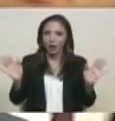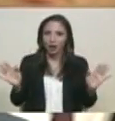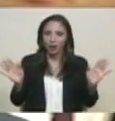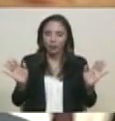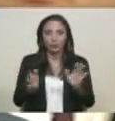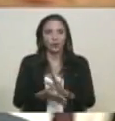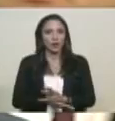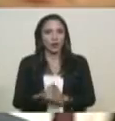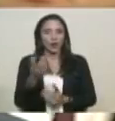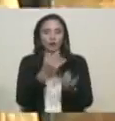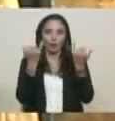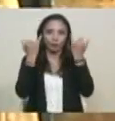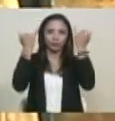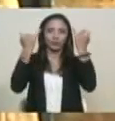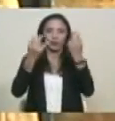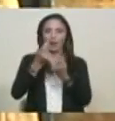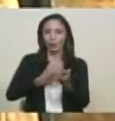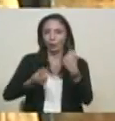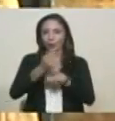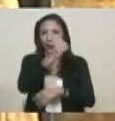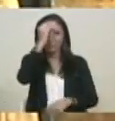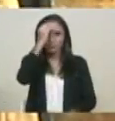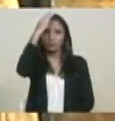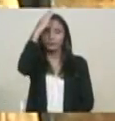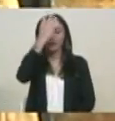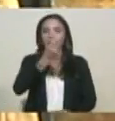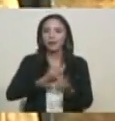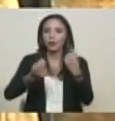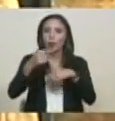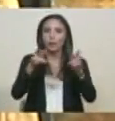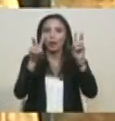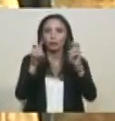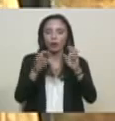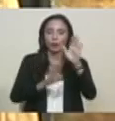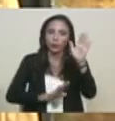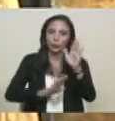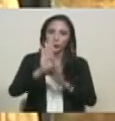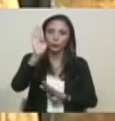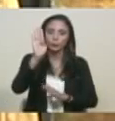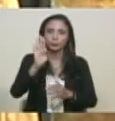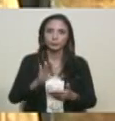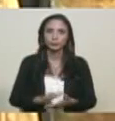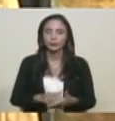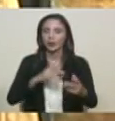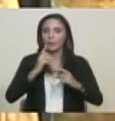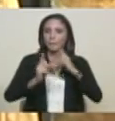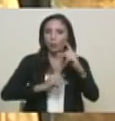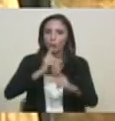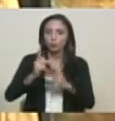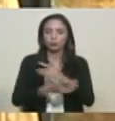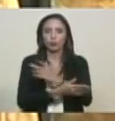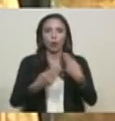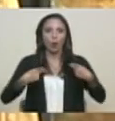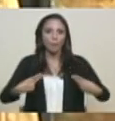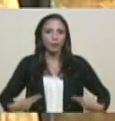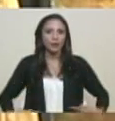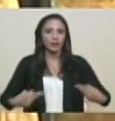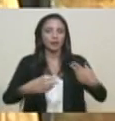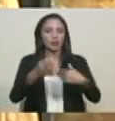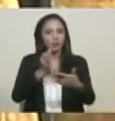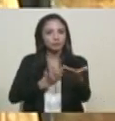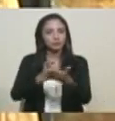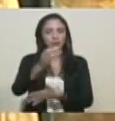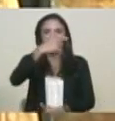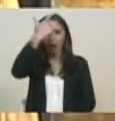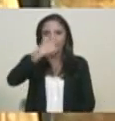tiene que convertirse en un experto en economía, en nueva economía. En economía productiva, humanista, que pone